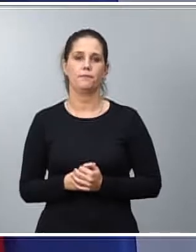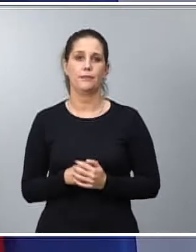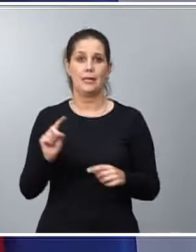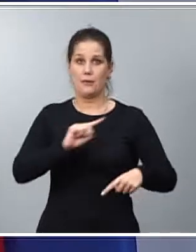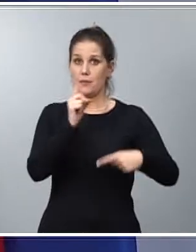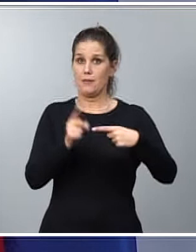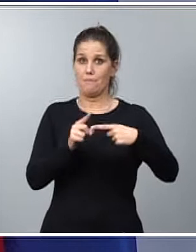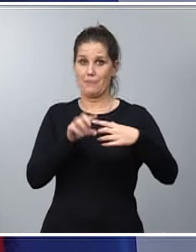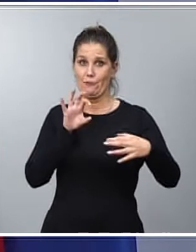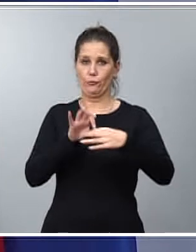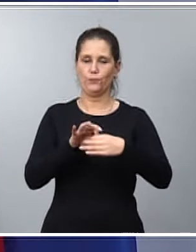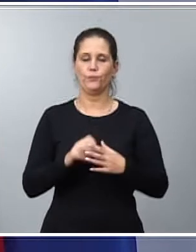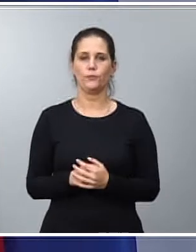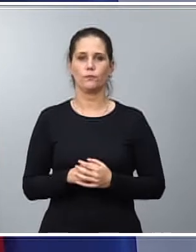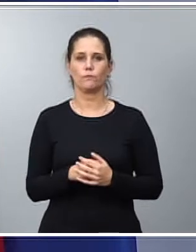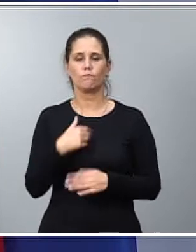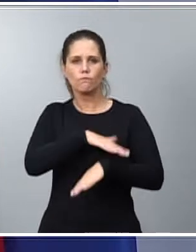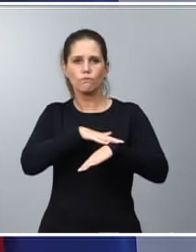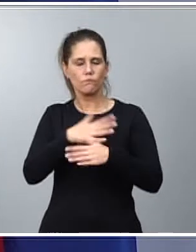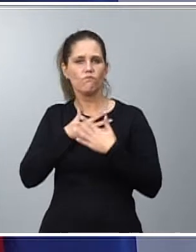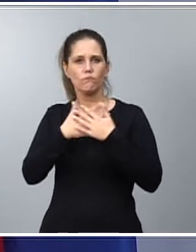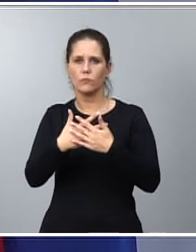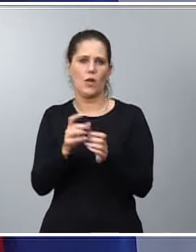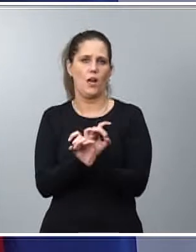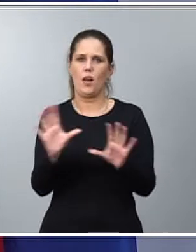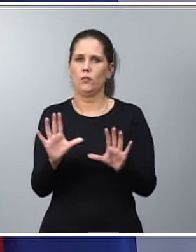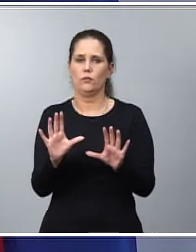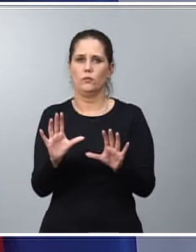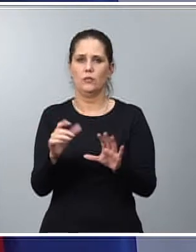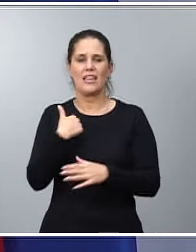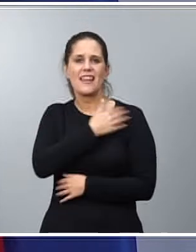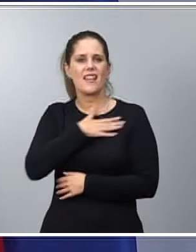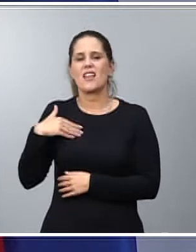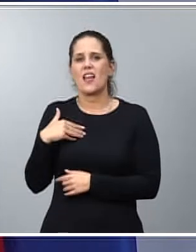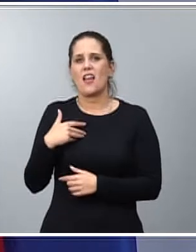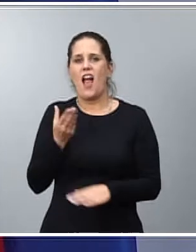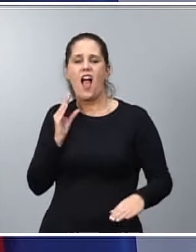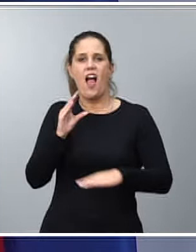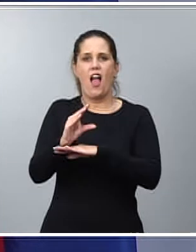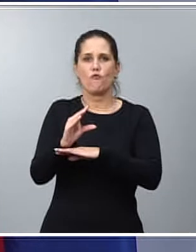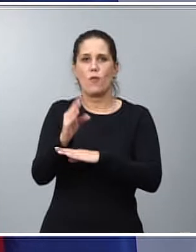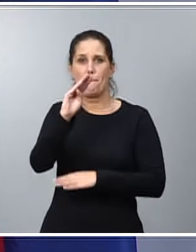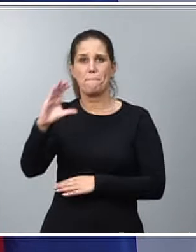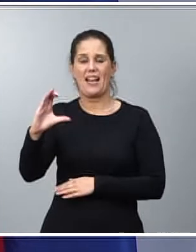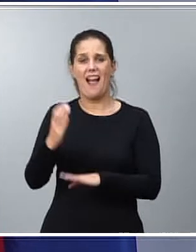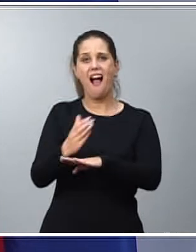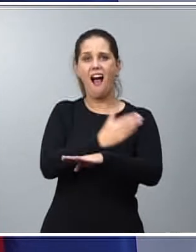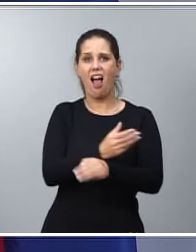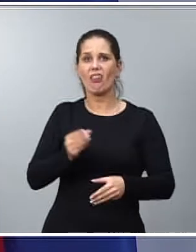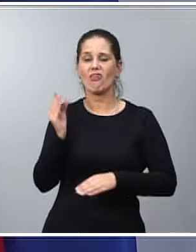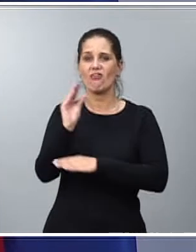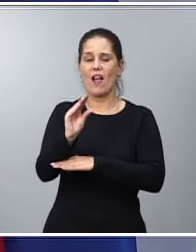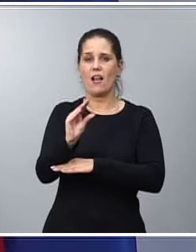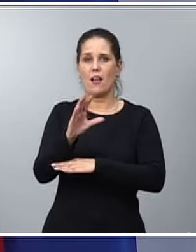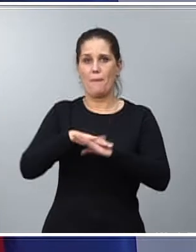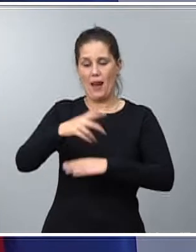La voluntad del gobierno es clara. Adelantar las ayudas de la PAC cuando nuestros agricultores y